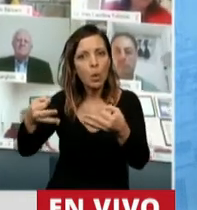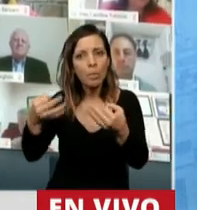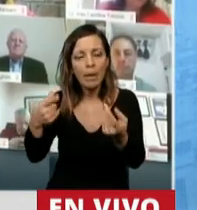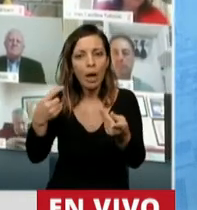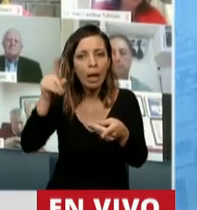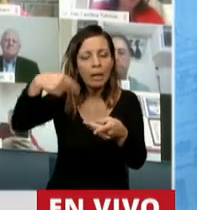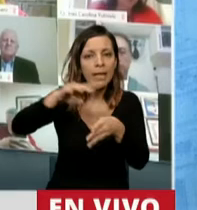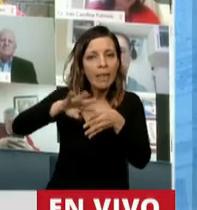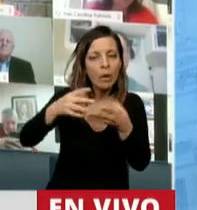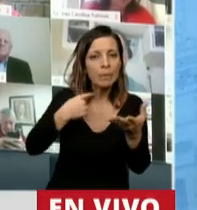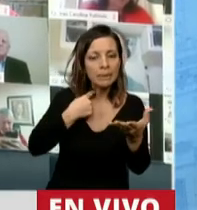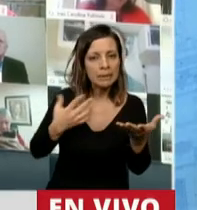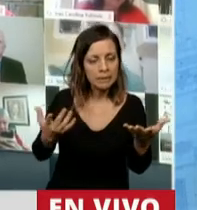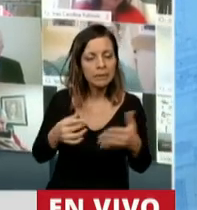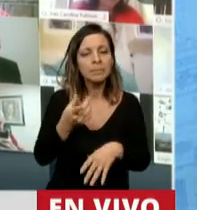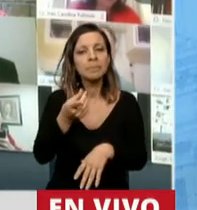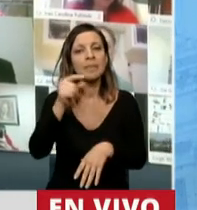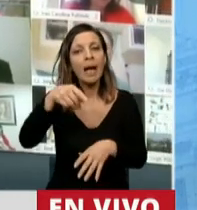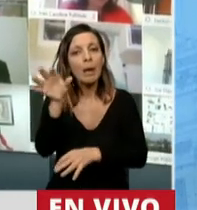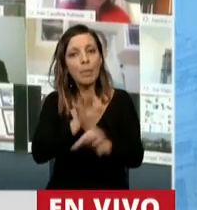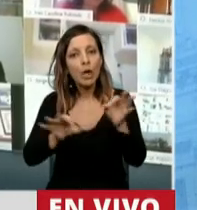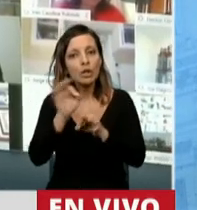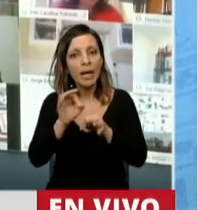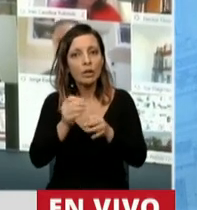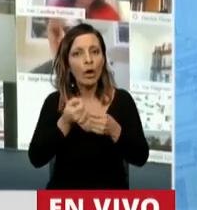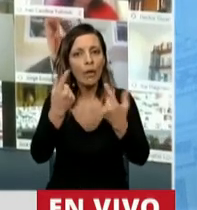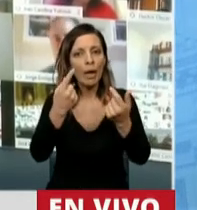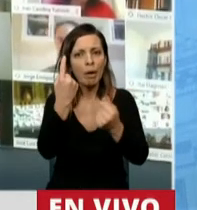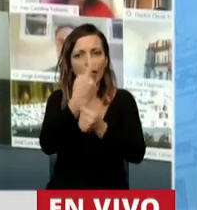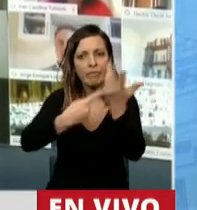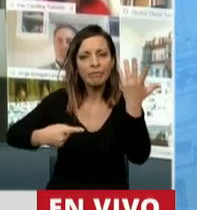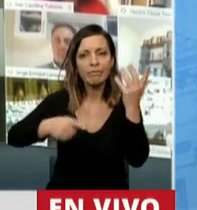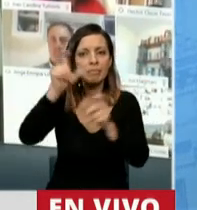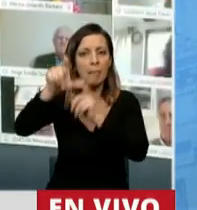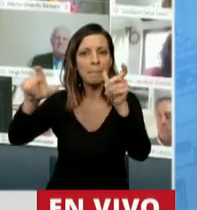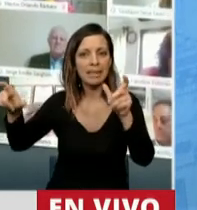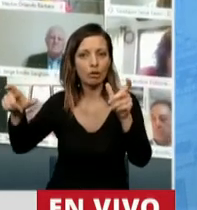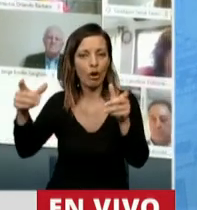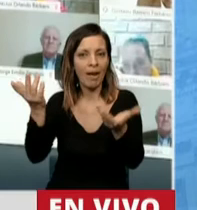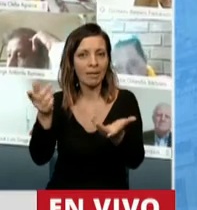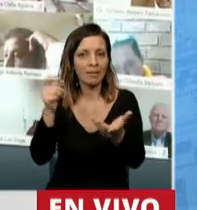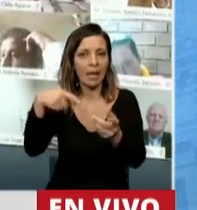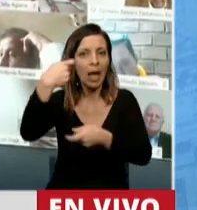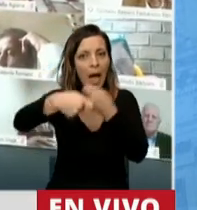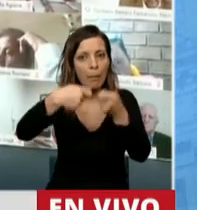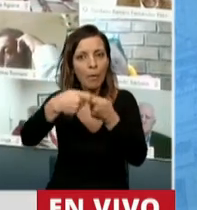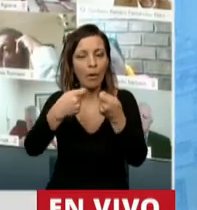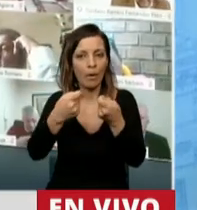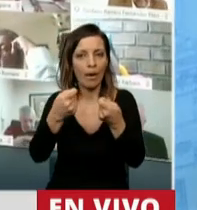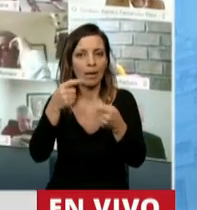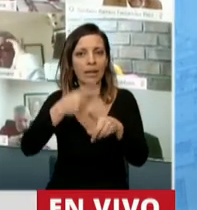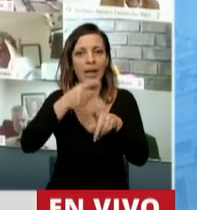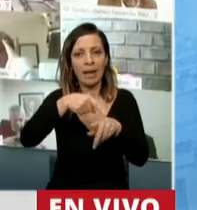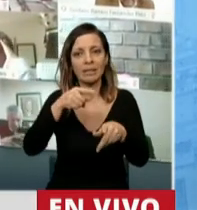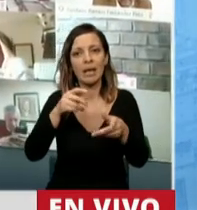en la mora. Este proyecto amplía el universo de contribuyentes alcanzados por el actual régimen.